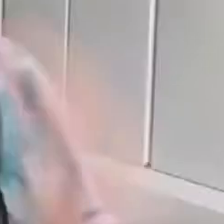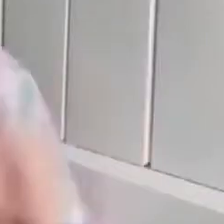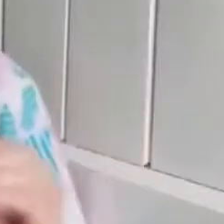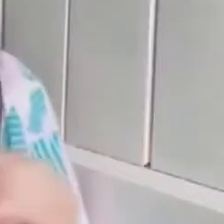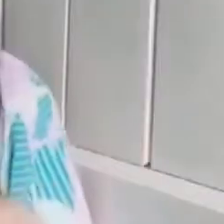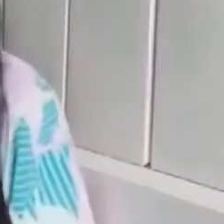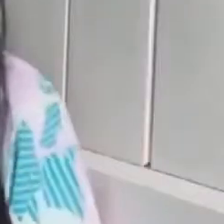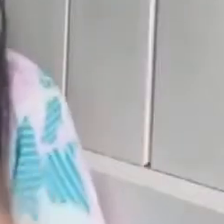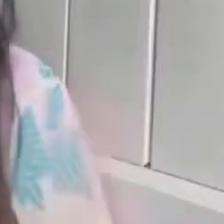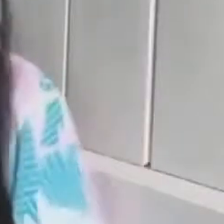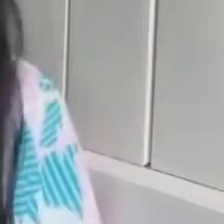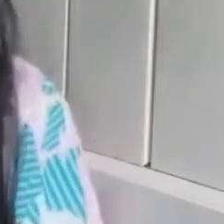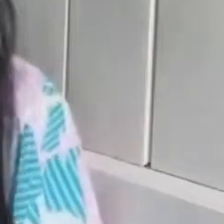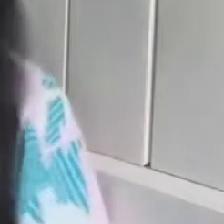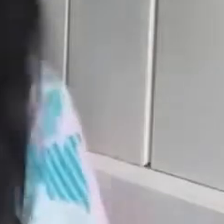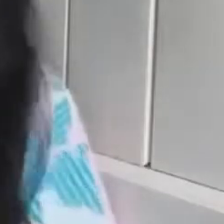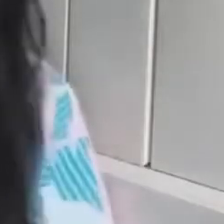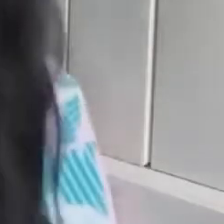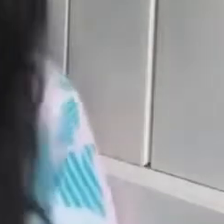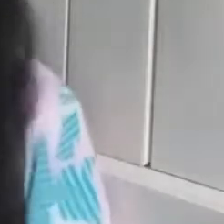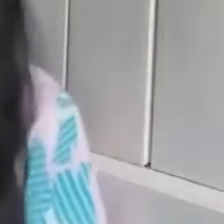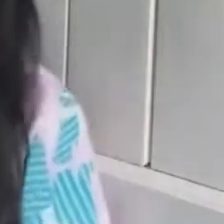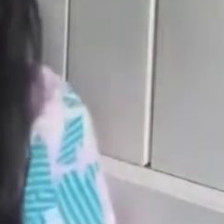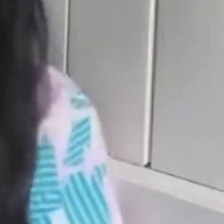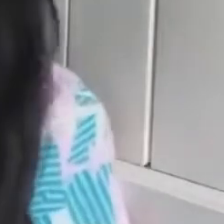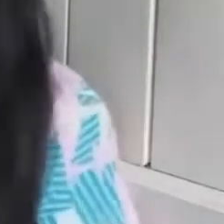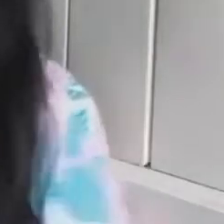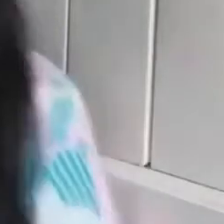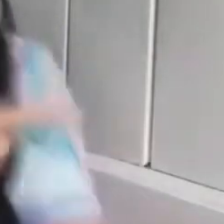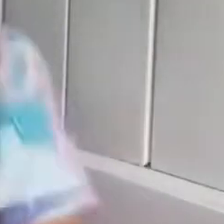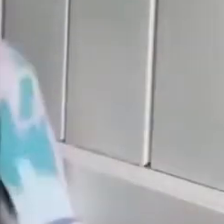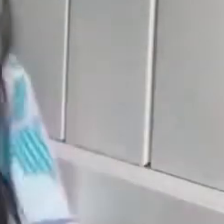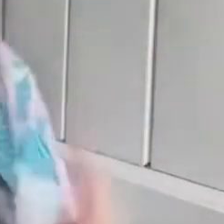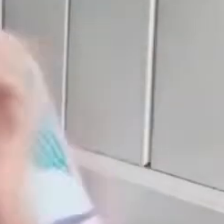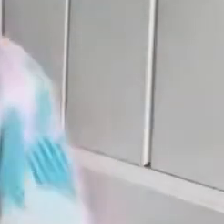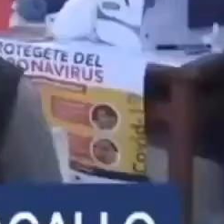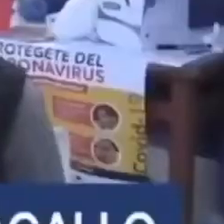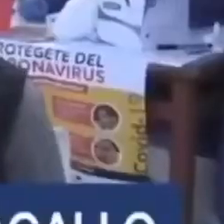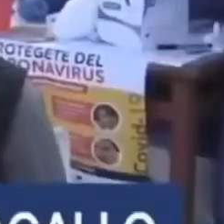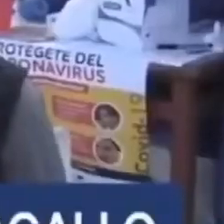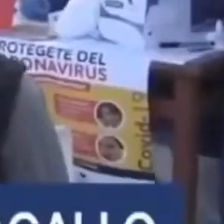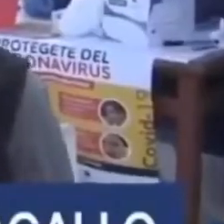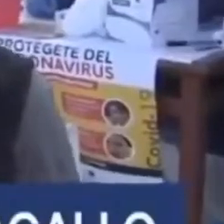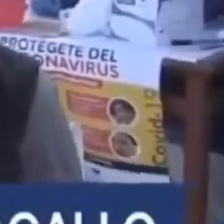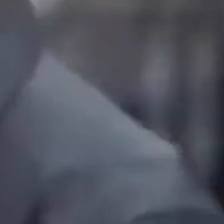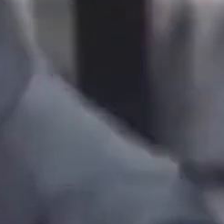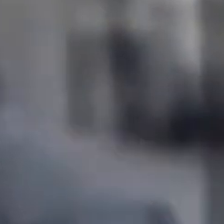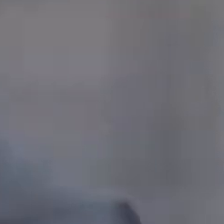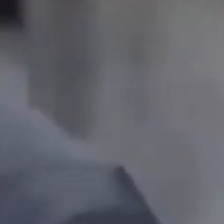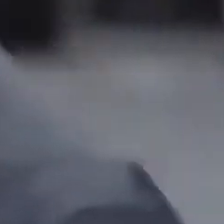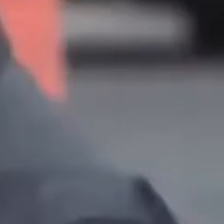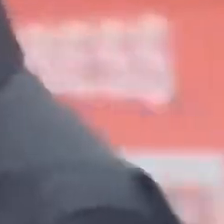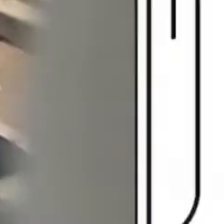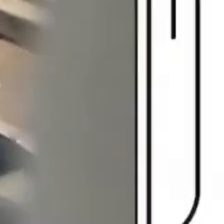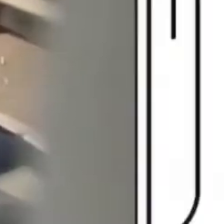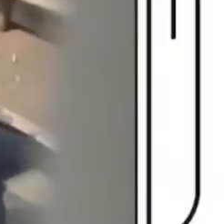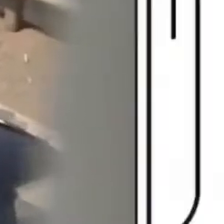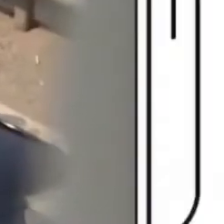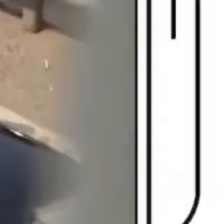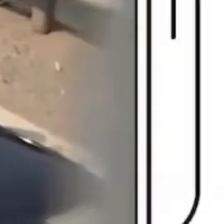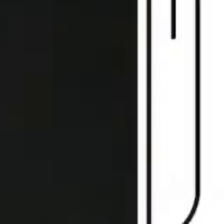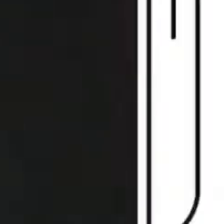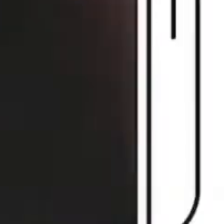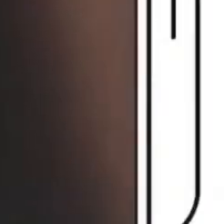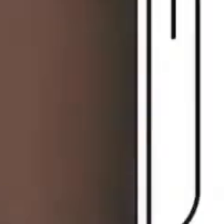así? ¿Se han dado cuenta De que este virus no discrimina? Afecta a todos por igual Sin importar la raza La edad O el nivel